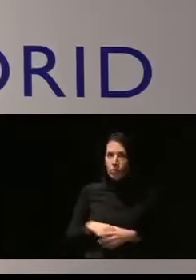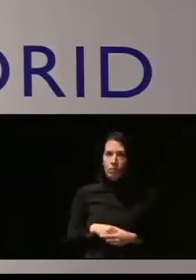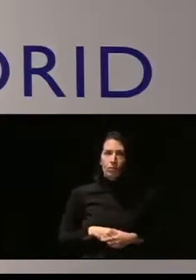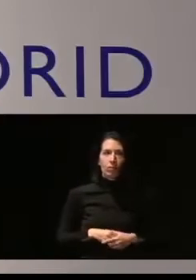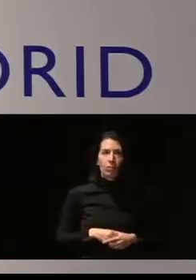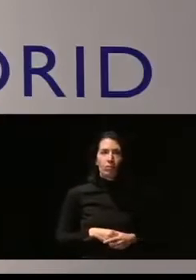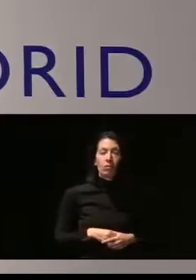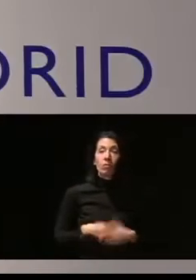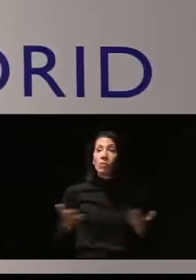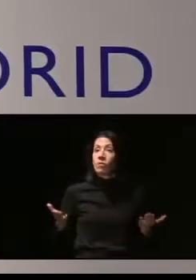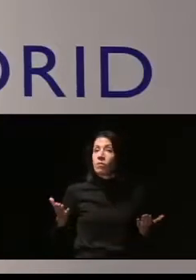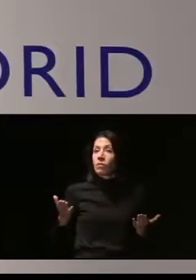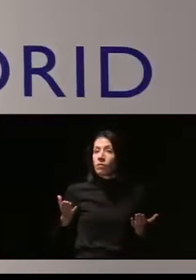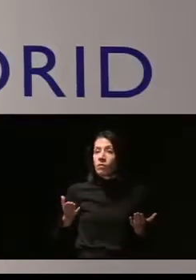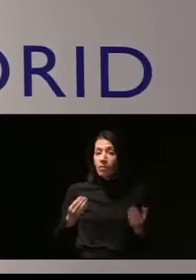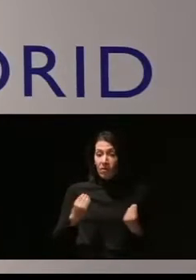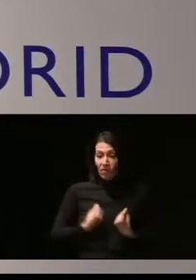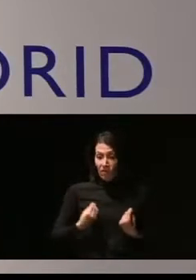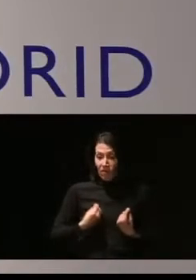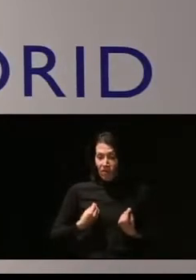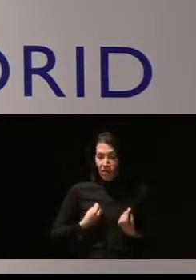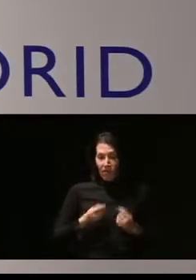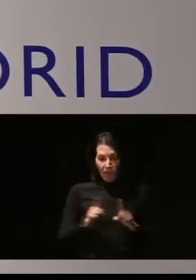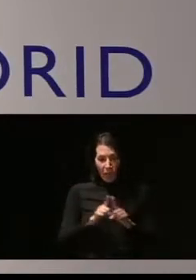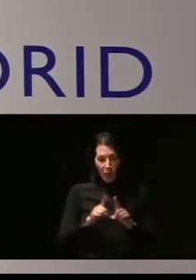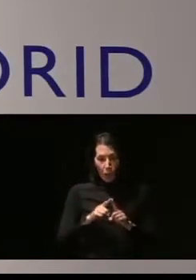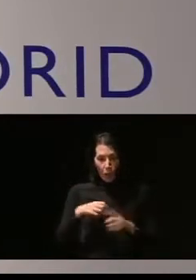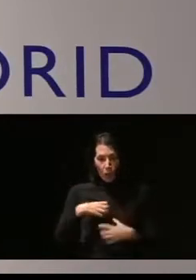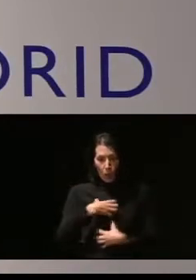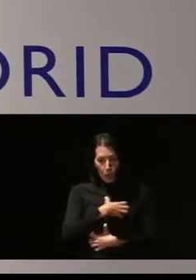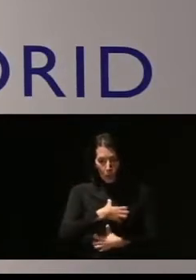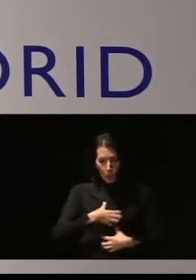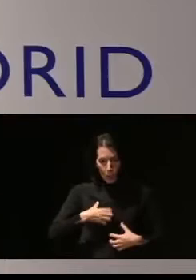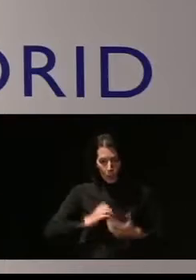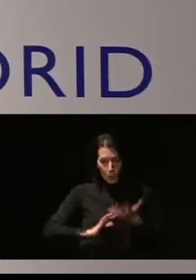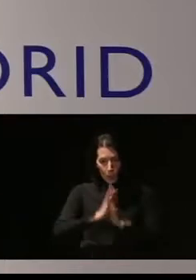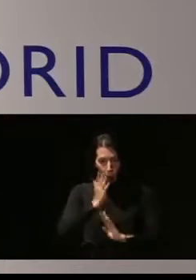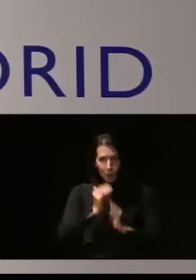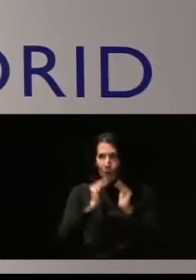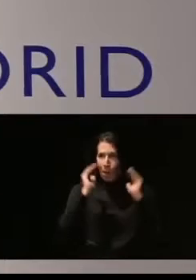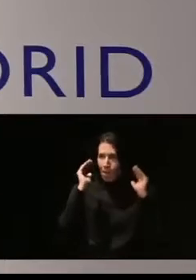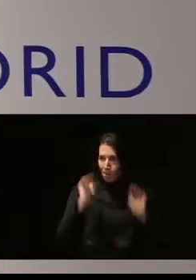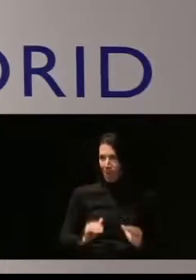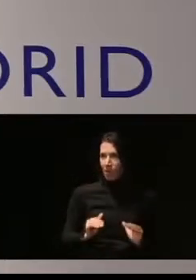Porque para hacer de ese infierno, que sea un poquito menos infierno.